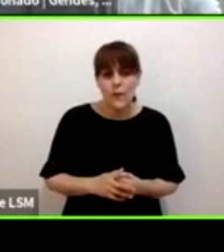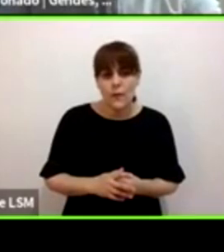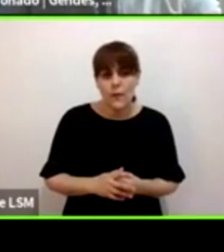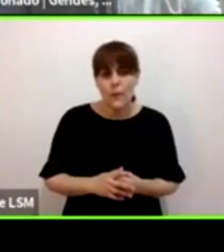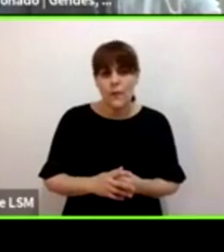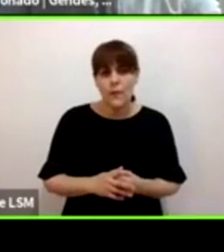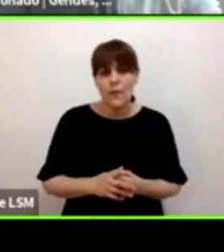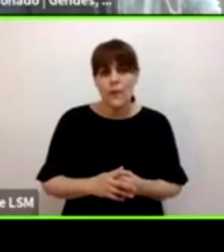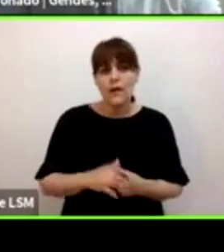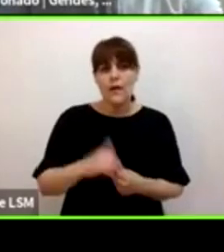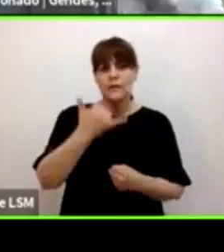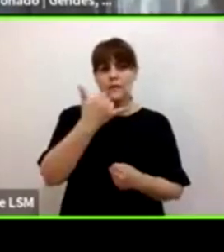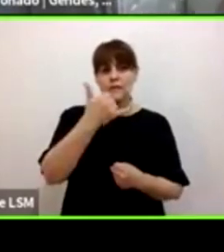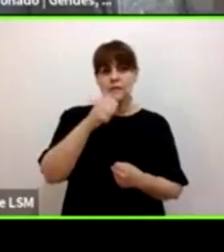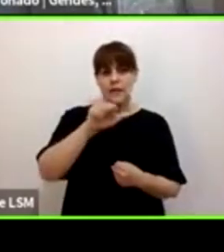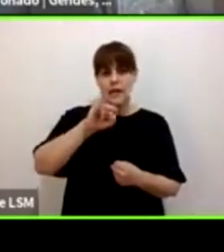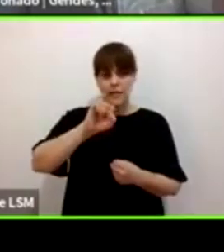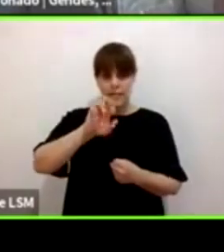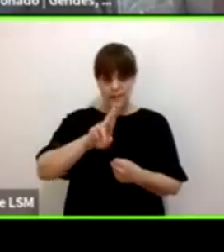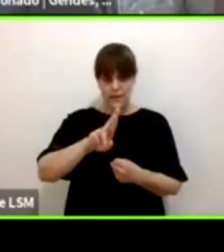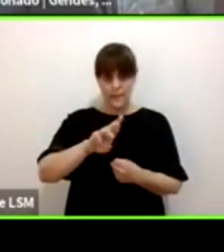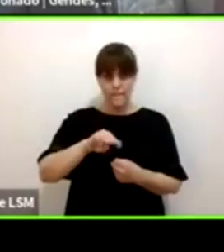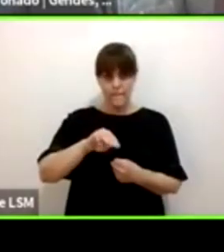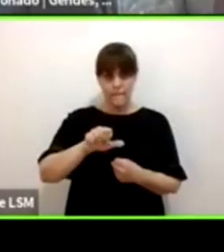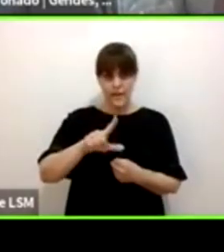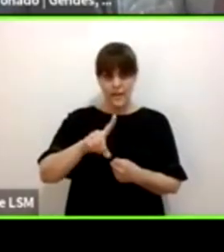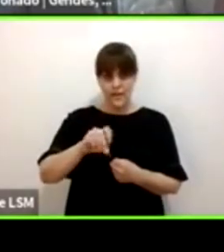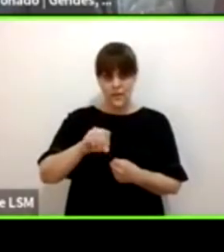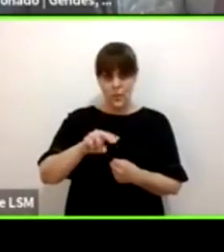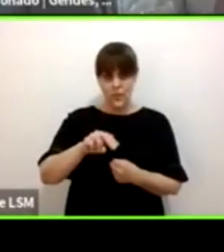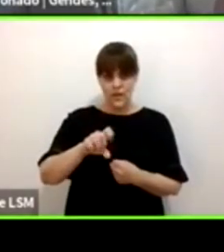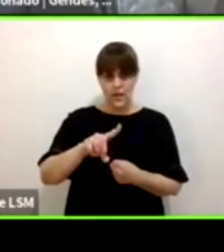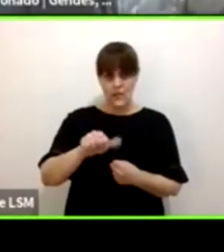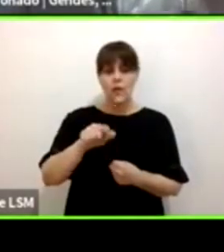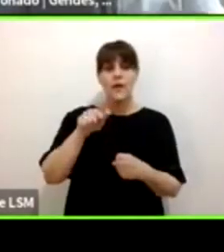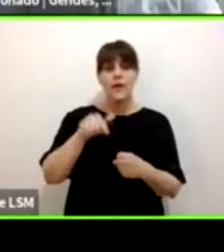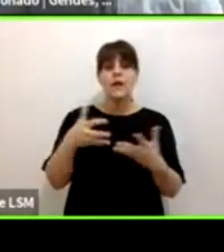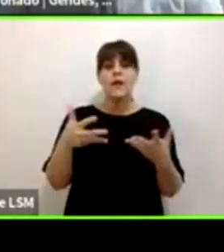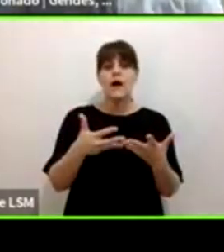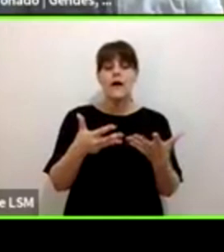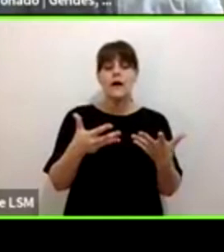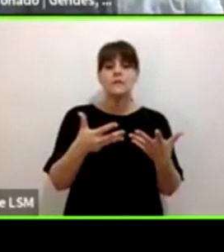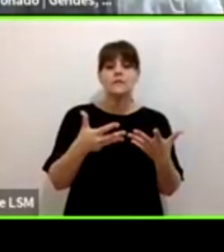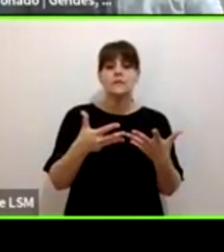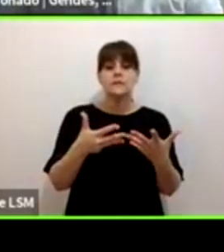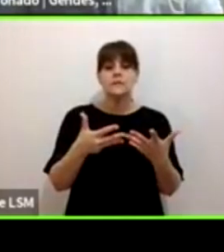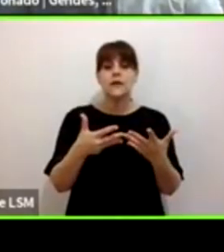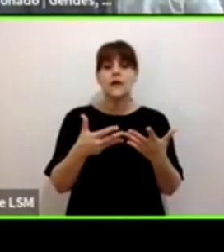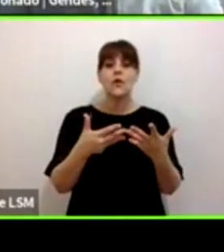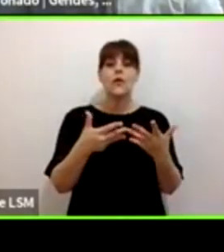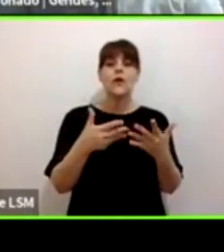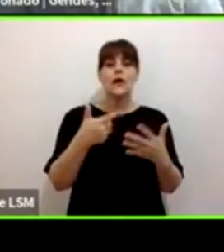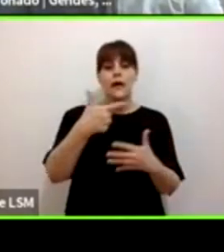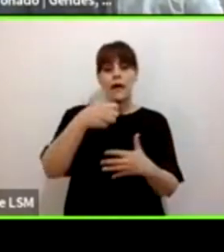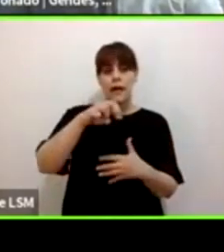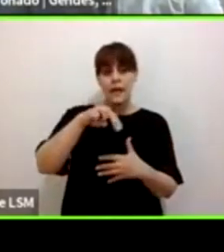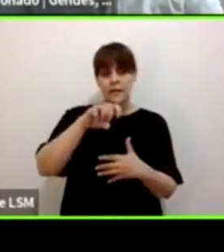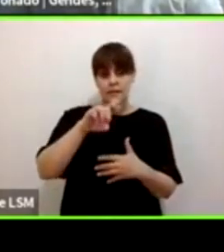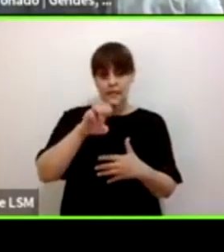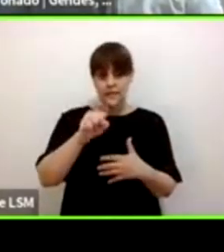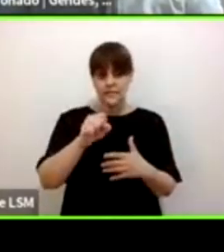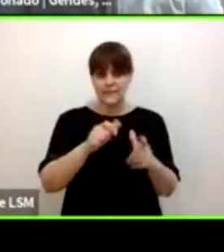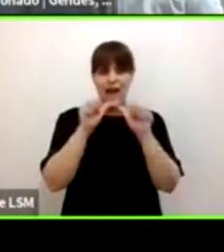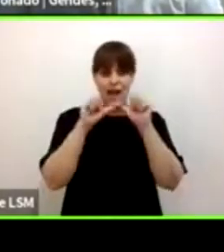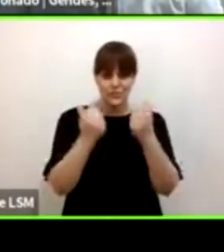coordinador de posicionamiento público en género y desarrollo de GENDES, una organización de la sociedad civil que